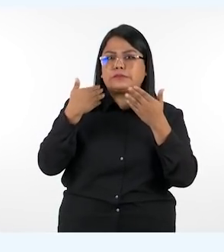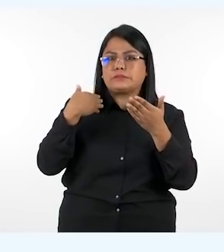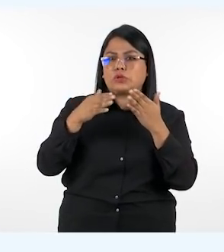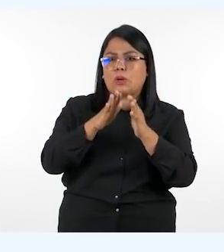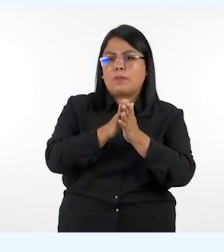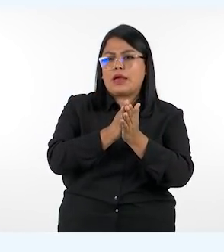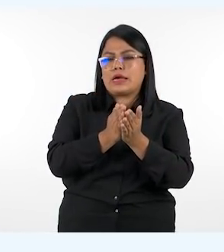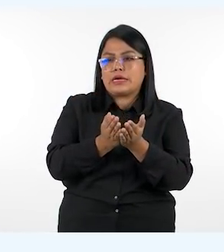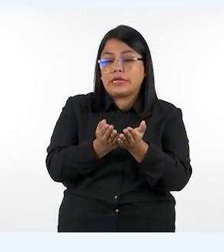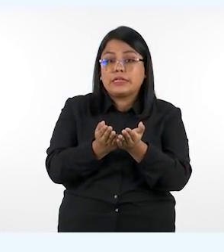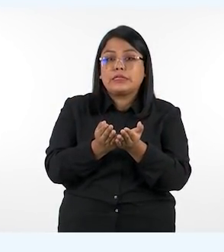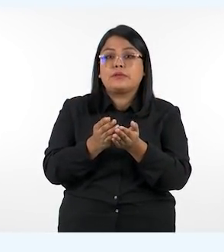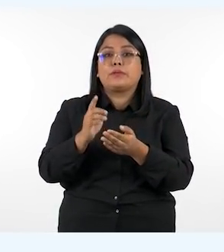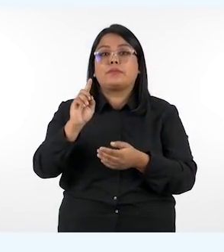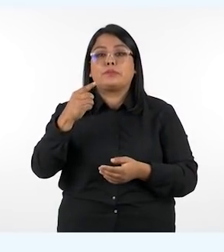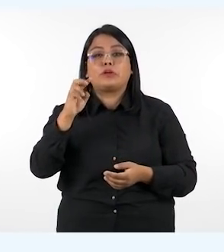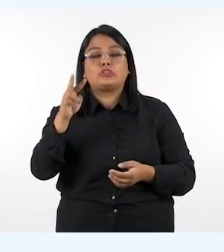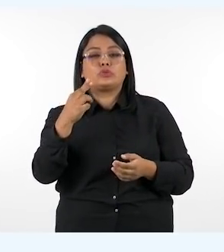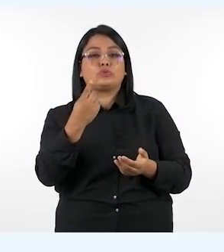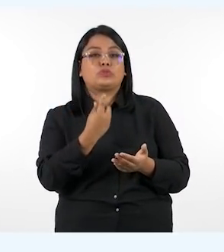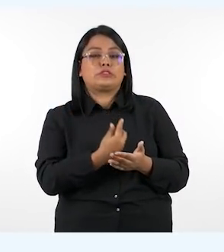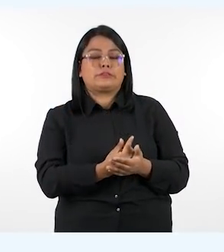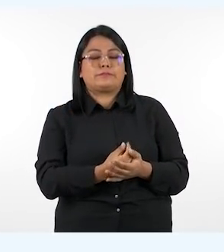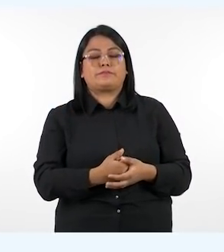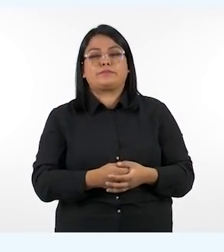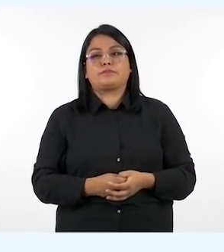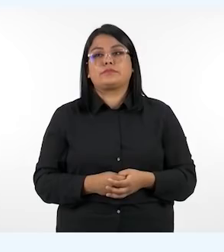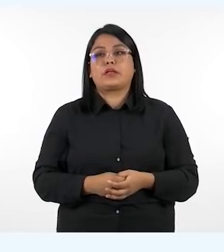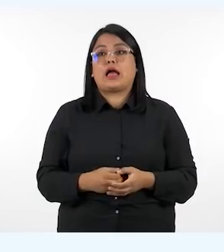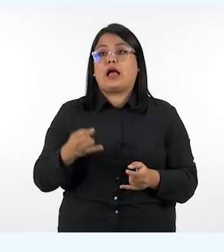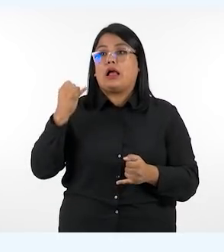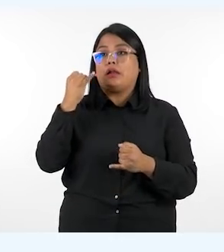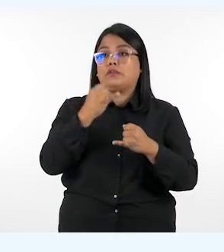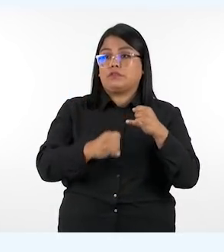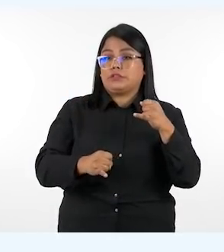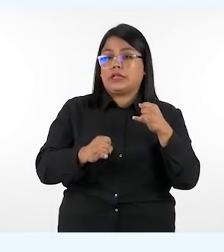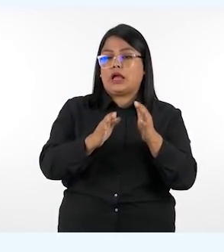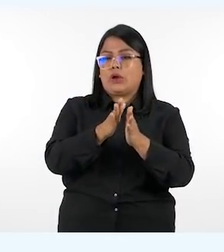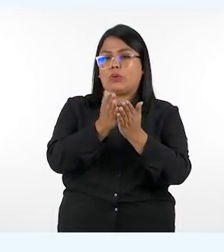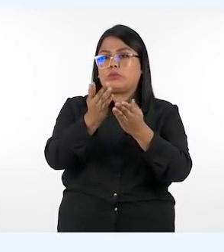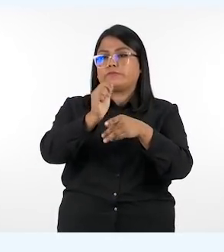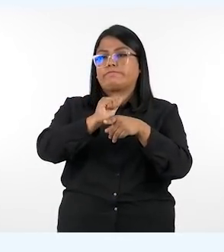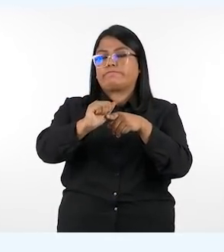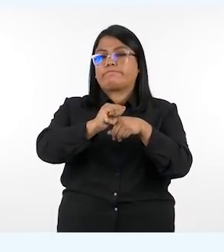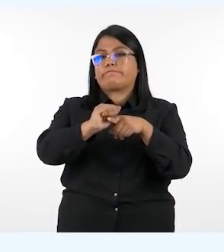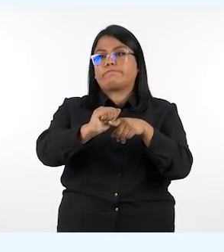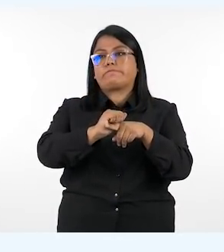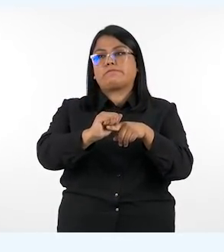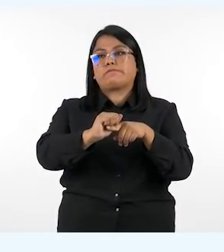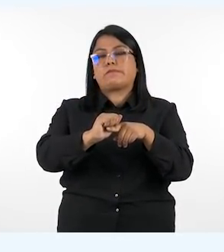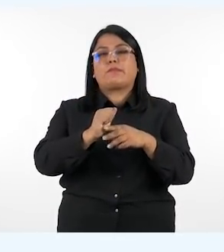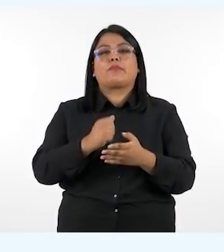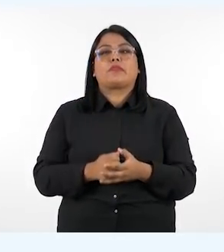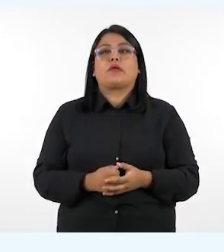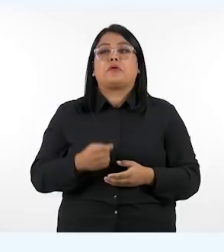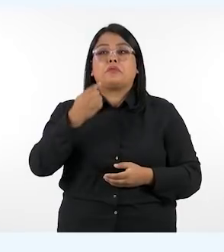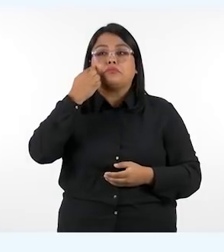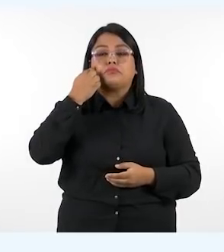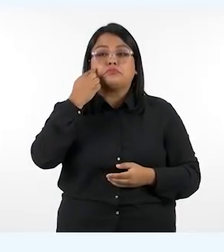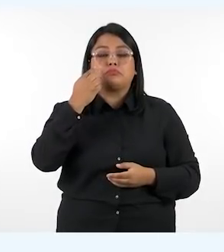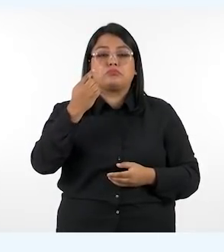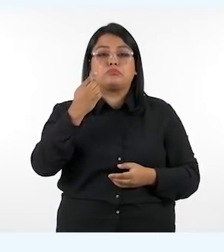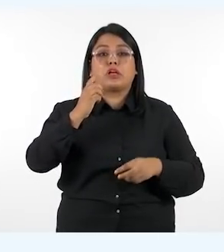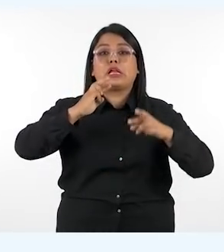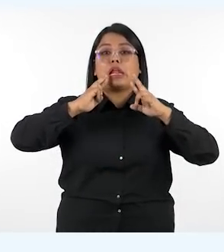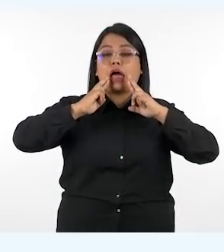para el libro de texto de primer y segundo grado al final del cuaderno de ejercicios se puede encontrar el